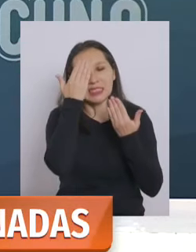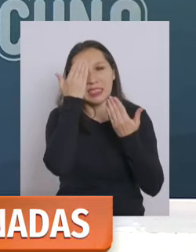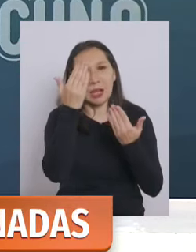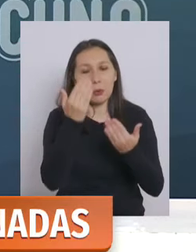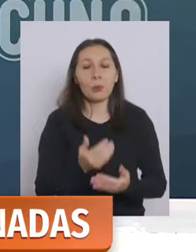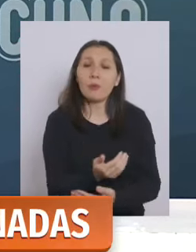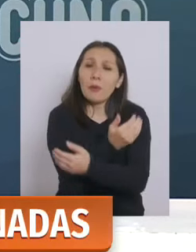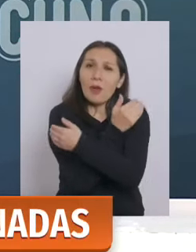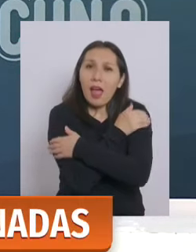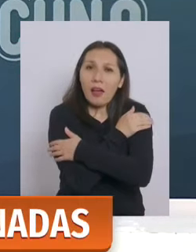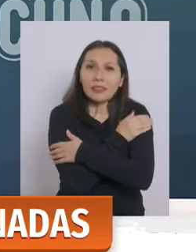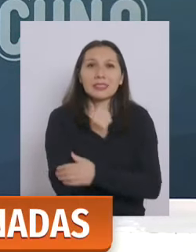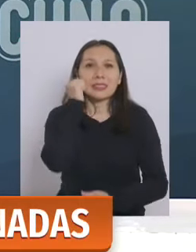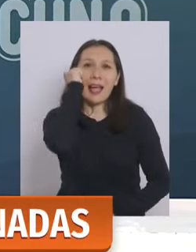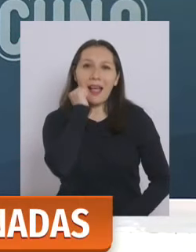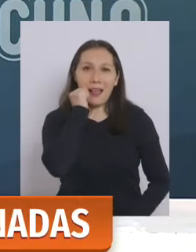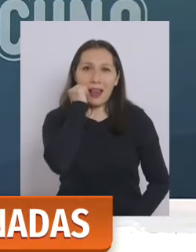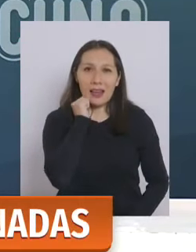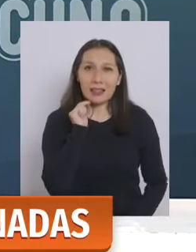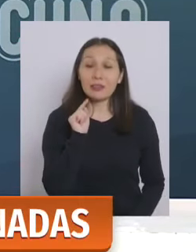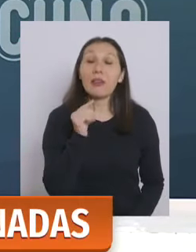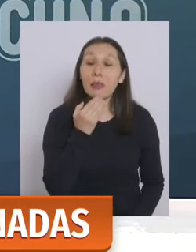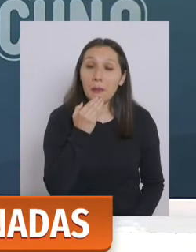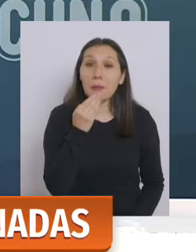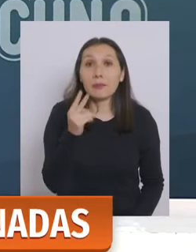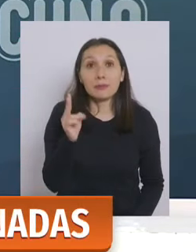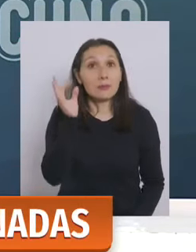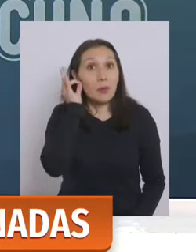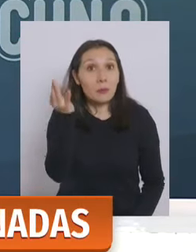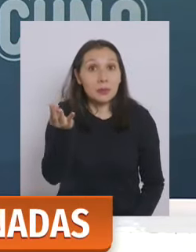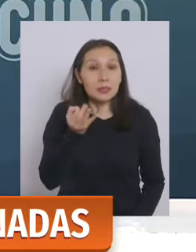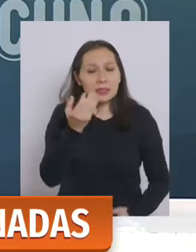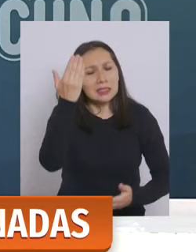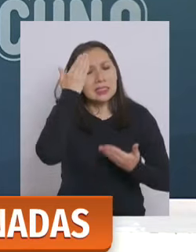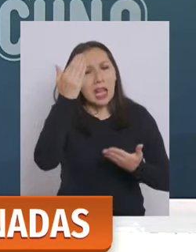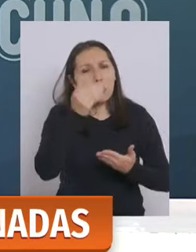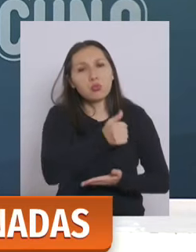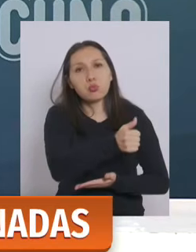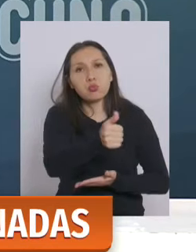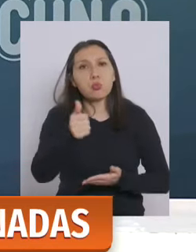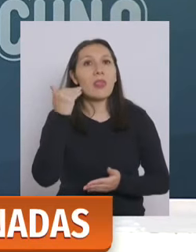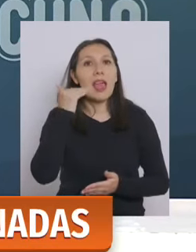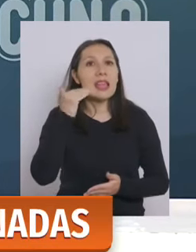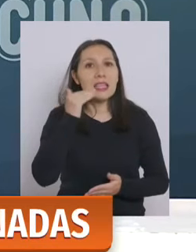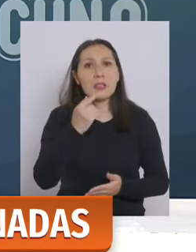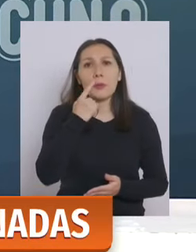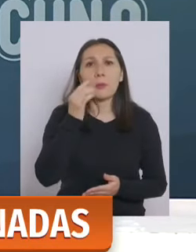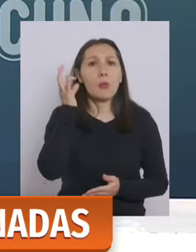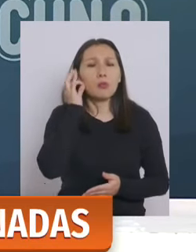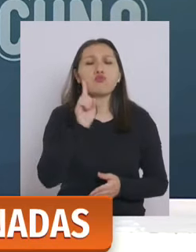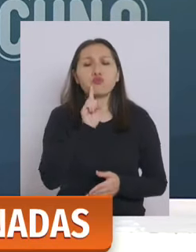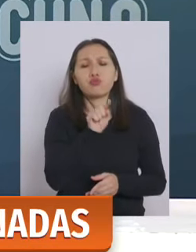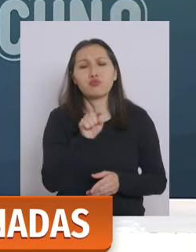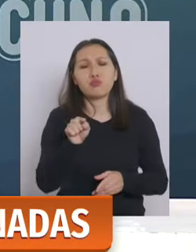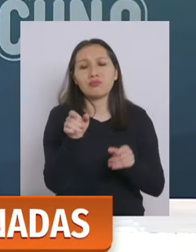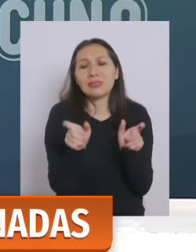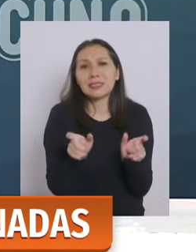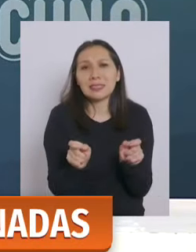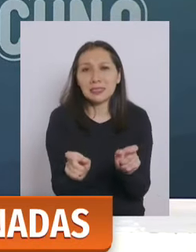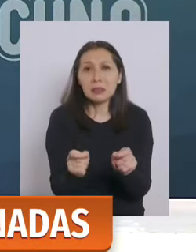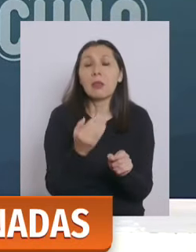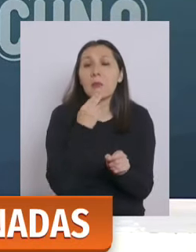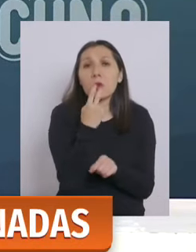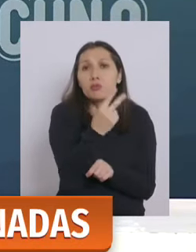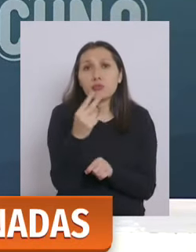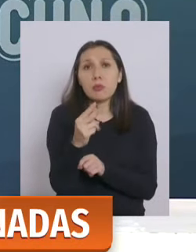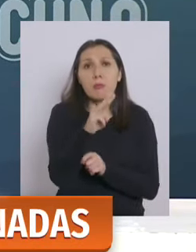un abrazo afectuoso y a través de ella también un saludo cariñoso a todas las niñas y niños con cáncer y también a sus